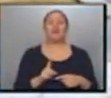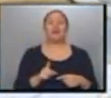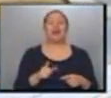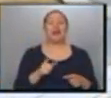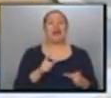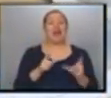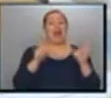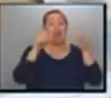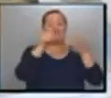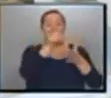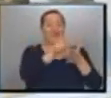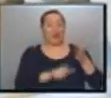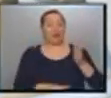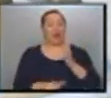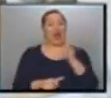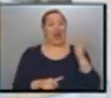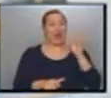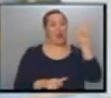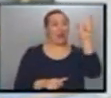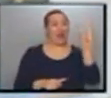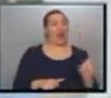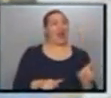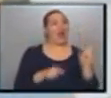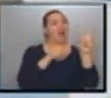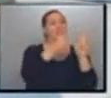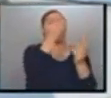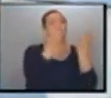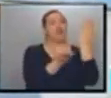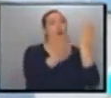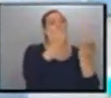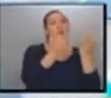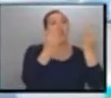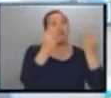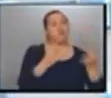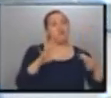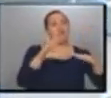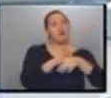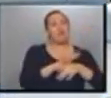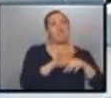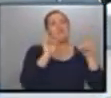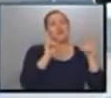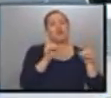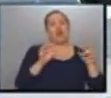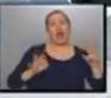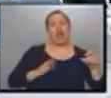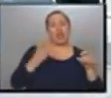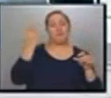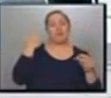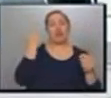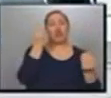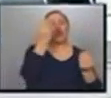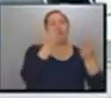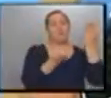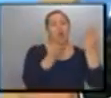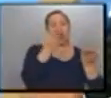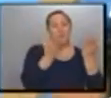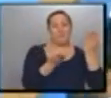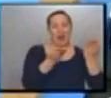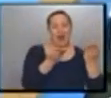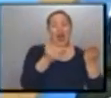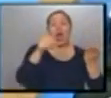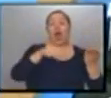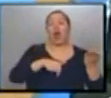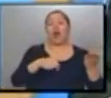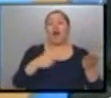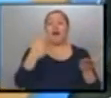factura, está el consumo del periodo exactamente igual del año anterior. Ahora habría